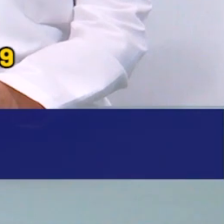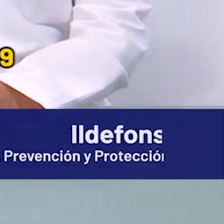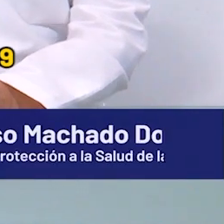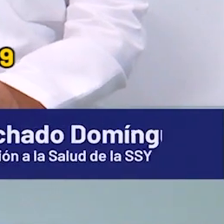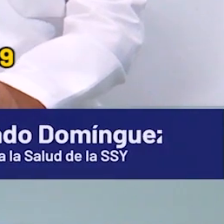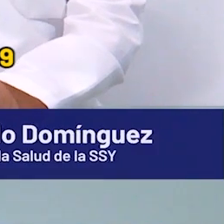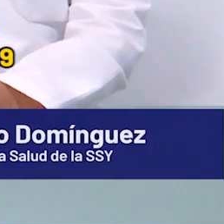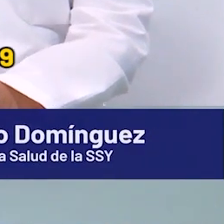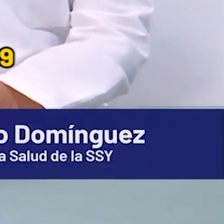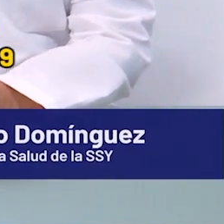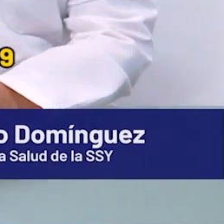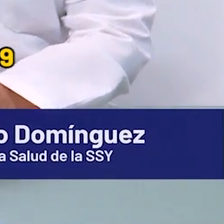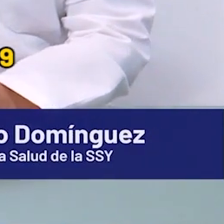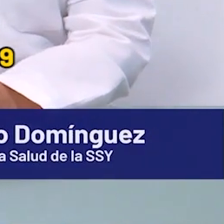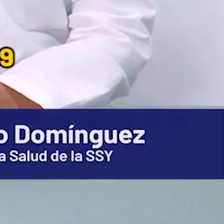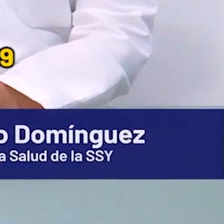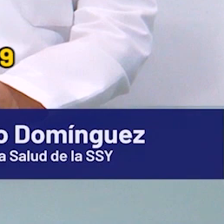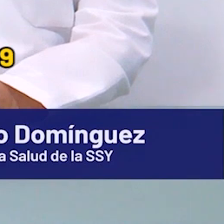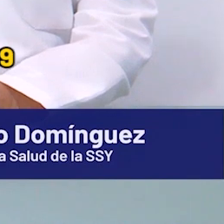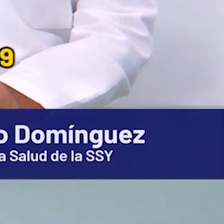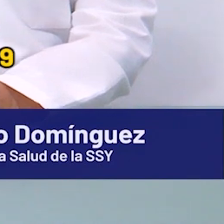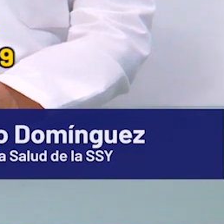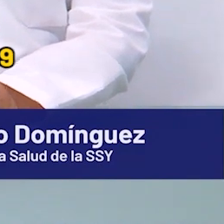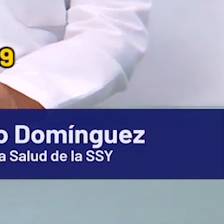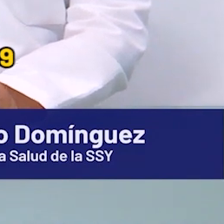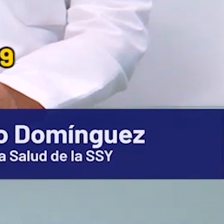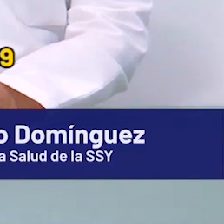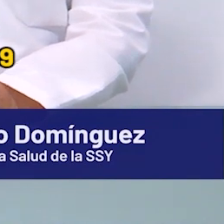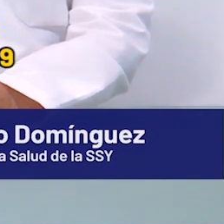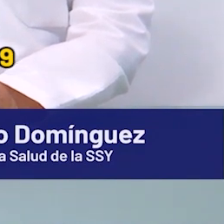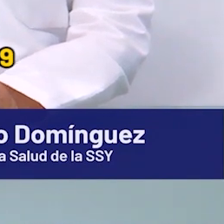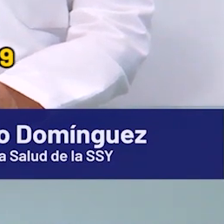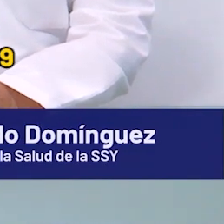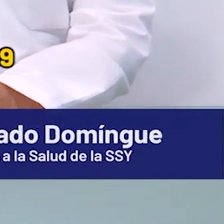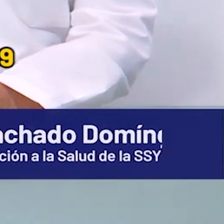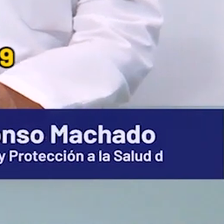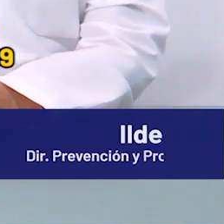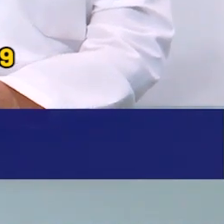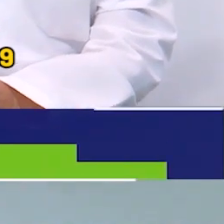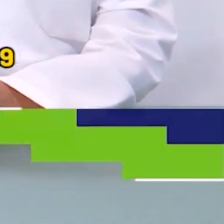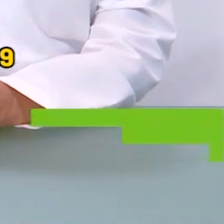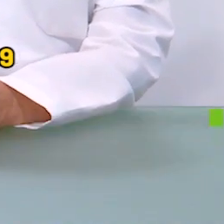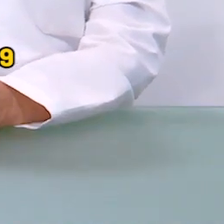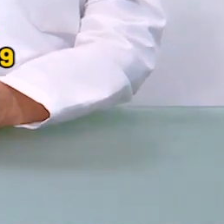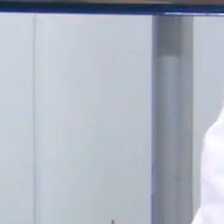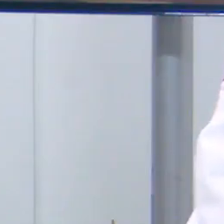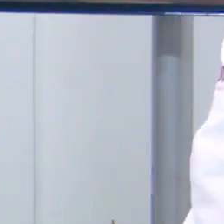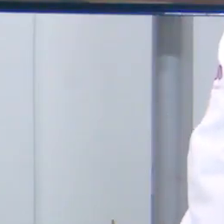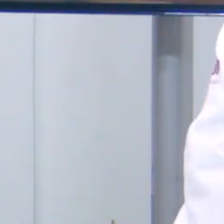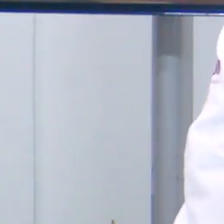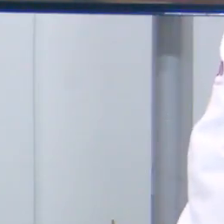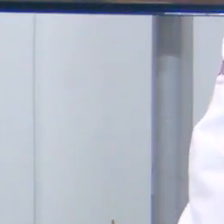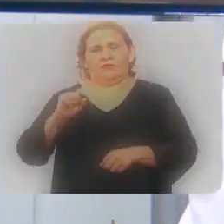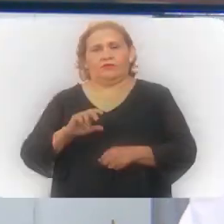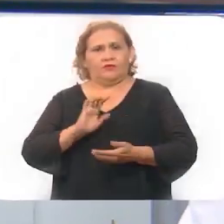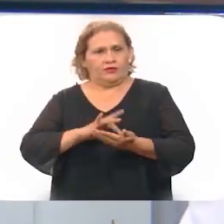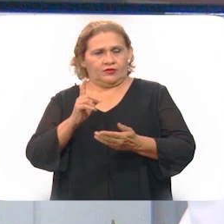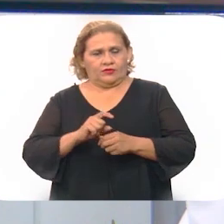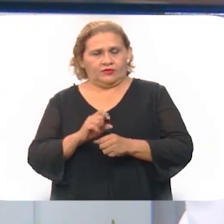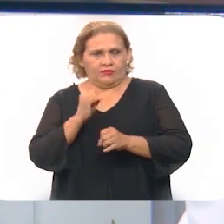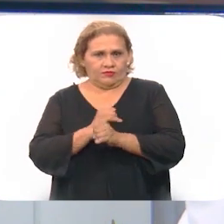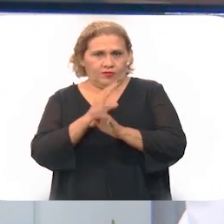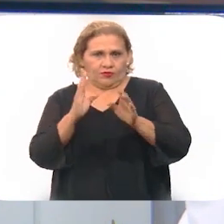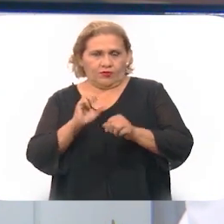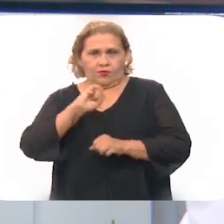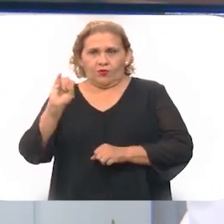Buenas tardes, en este momento daremos la información diaria relacionada con el COVID-19. Doctor Isaac, por favor. Gracias, doctor Machado. Este es el parte